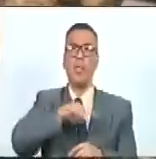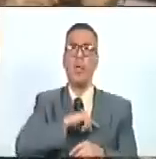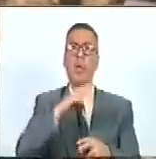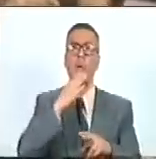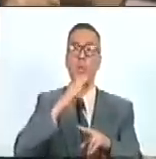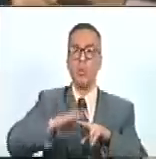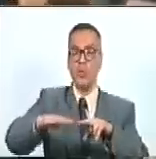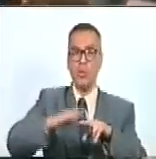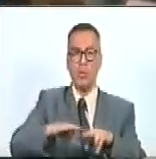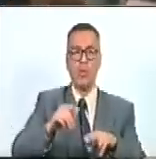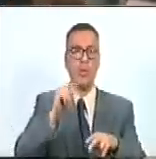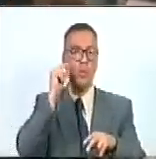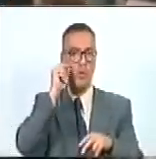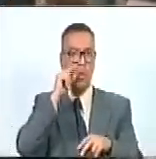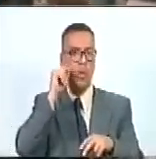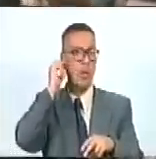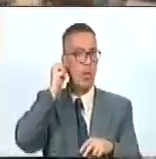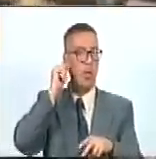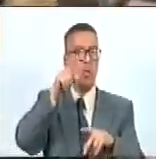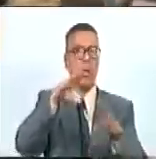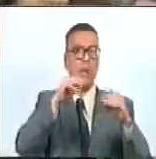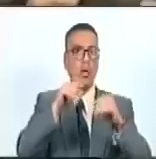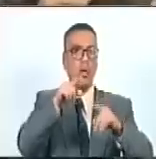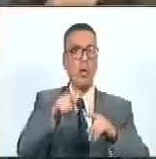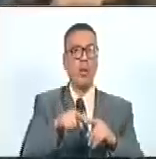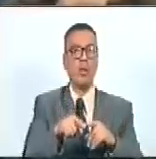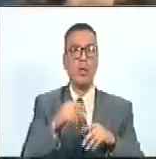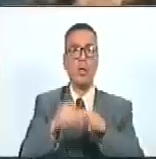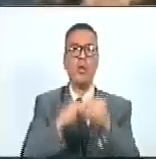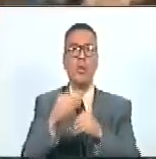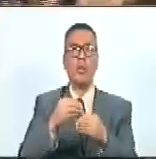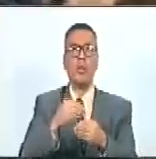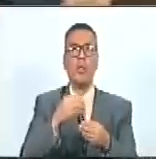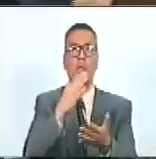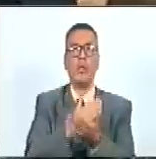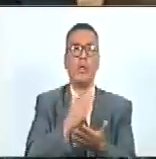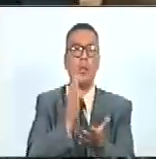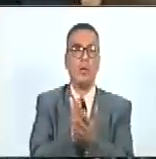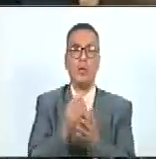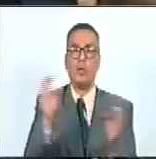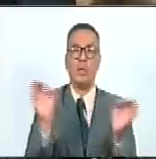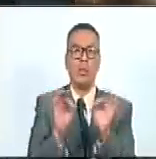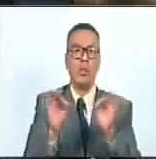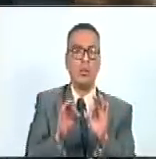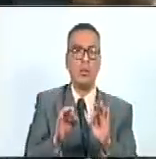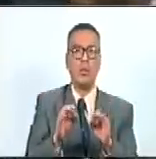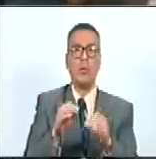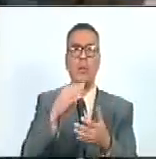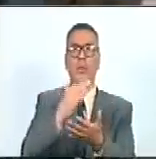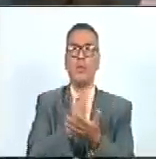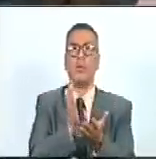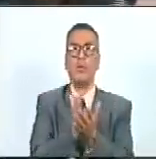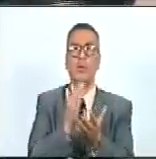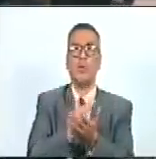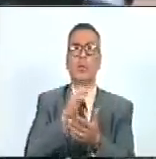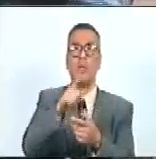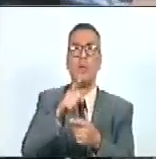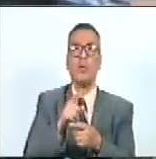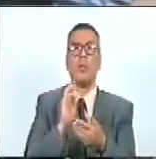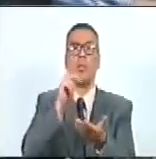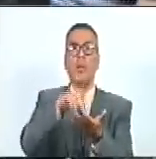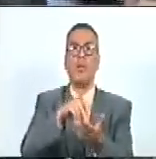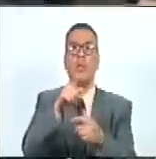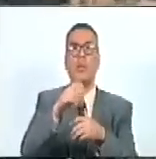nuestros hijos, nuestras hijas, hablan de que se van a comer un pastel y que no se van a comer una torta, eso es parte